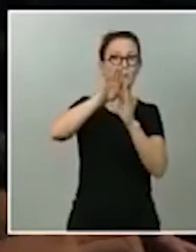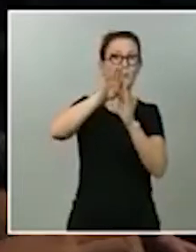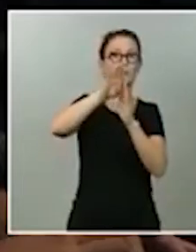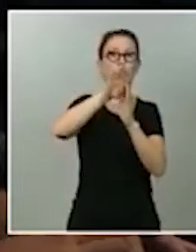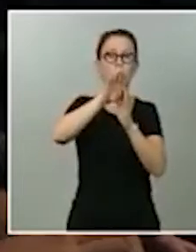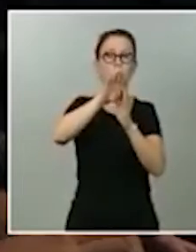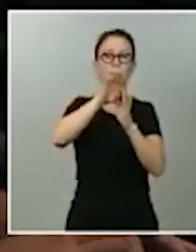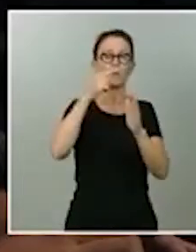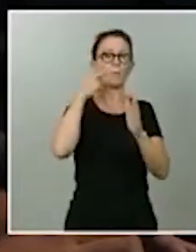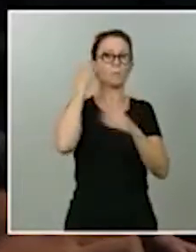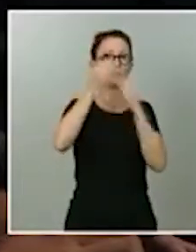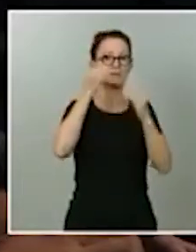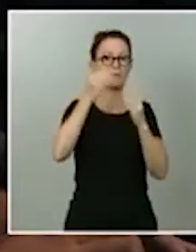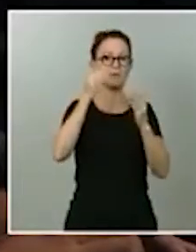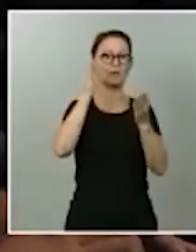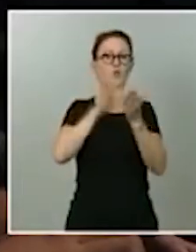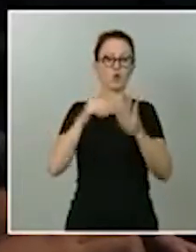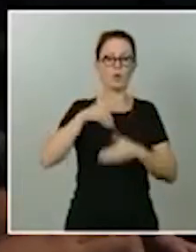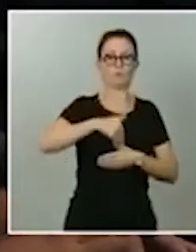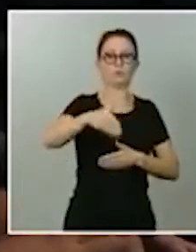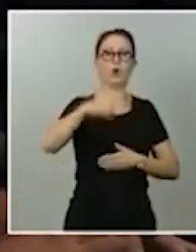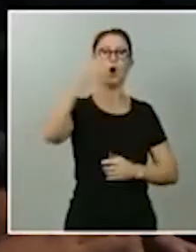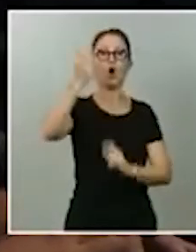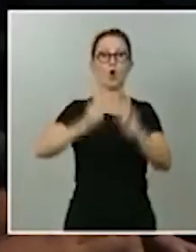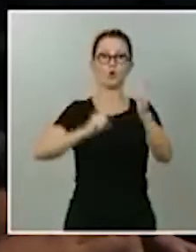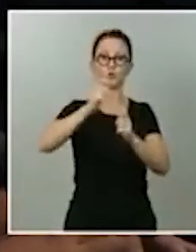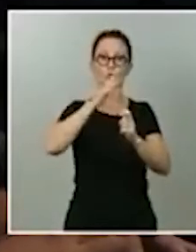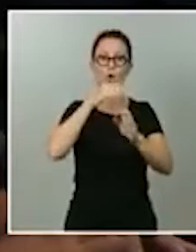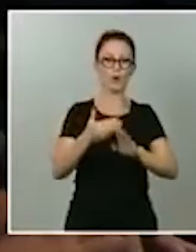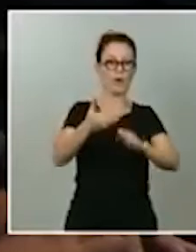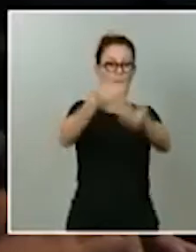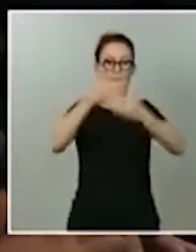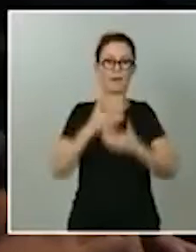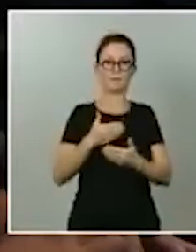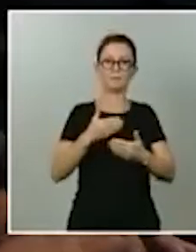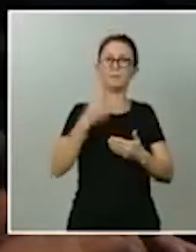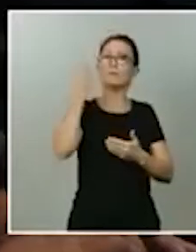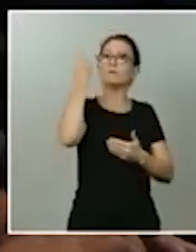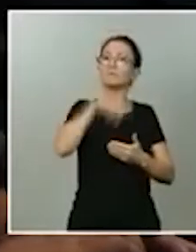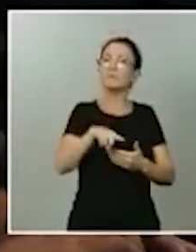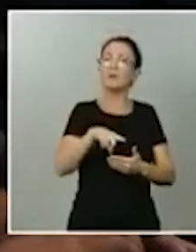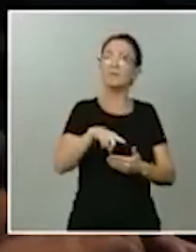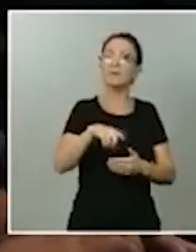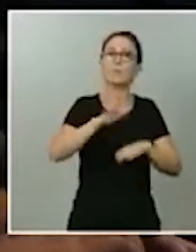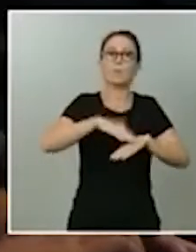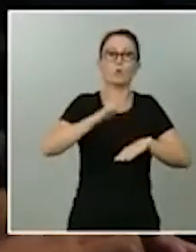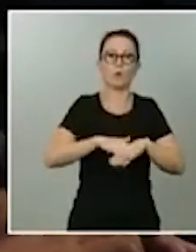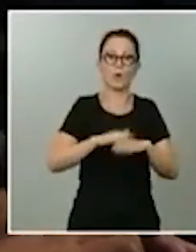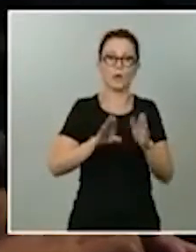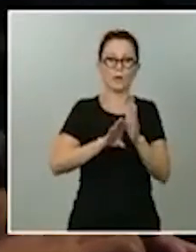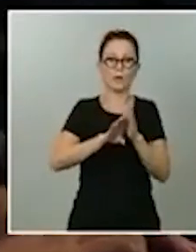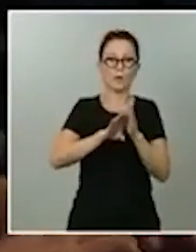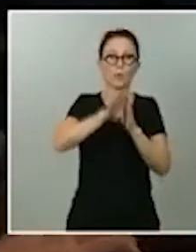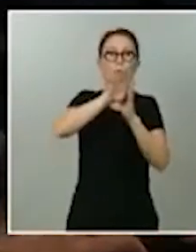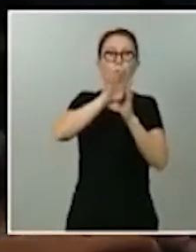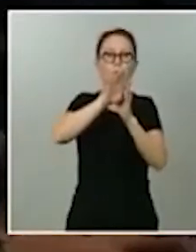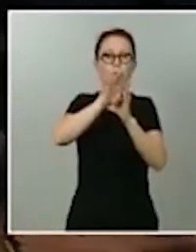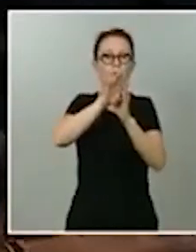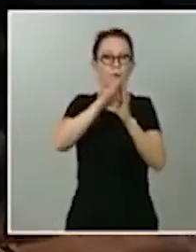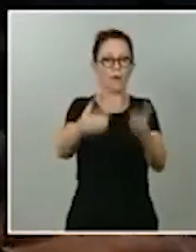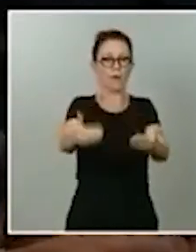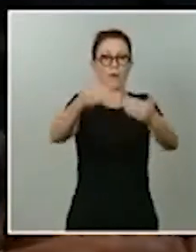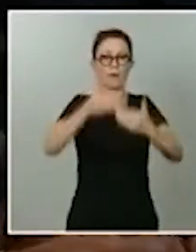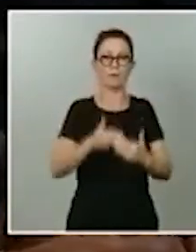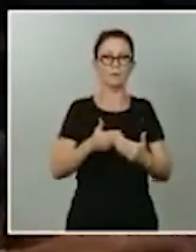me gustaría preguntarle si el gobierno ha analizado las causas de este repunte y también dado que usted lo primero que se ha ofrecido a las comunidades